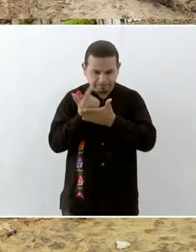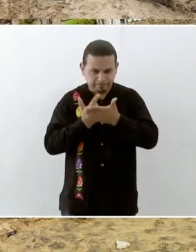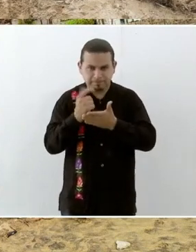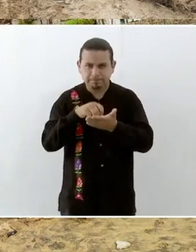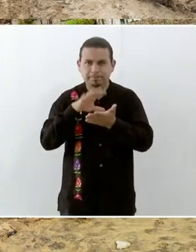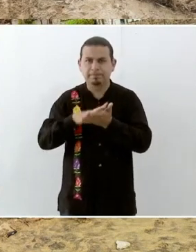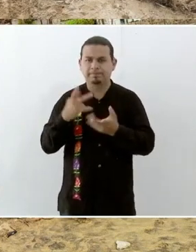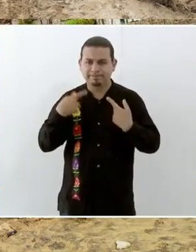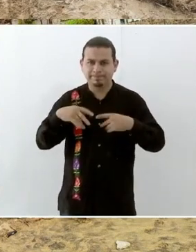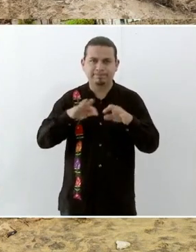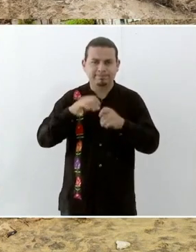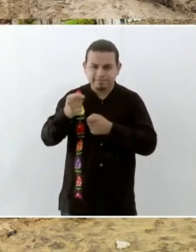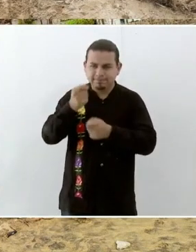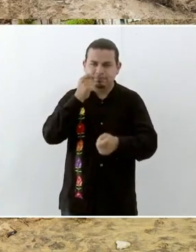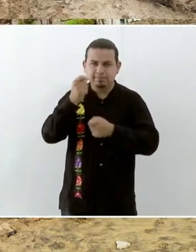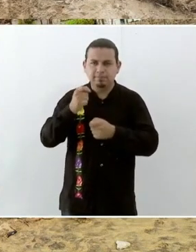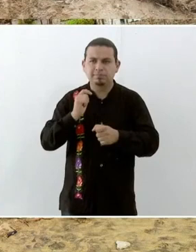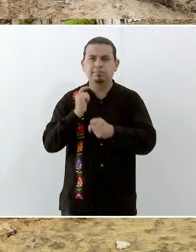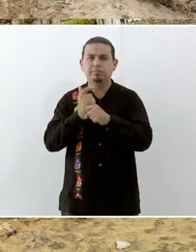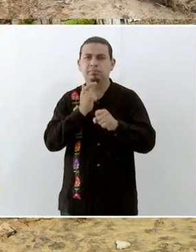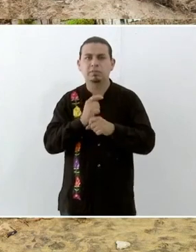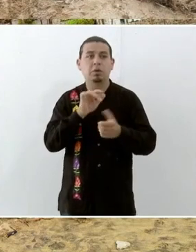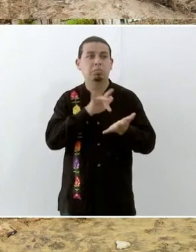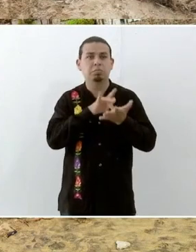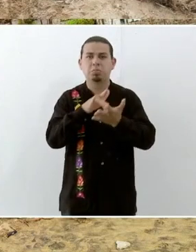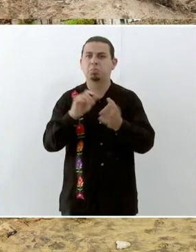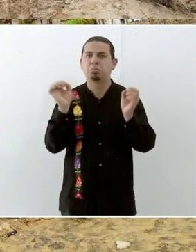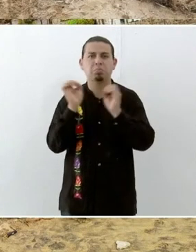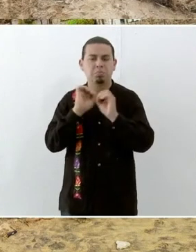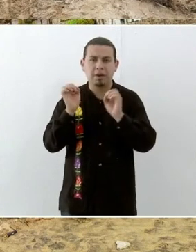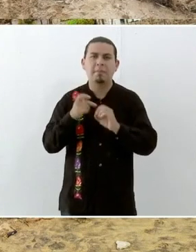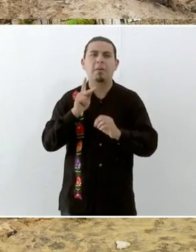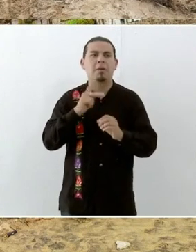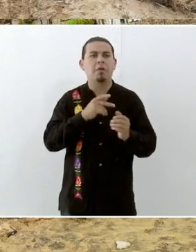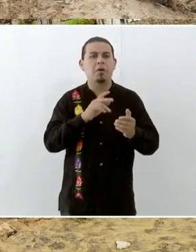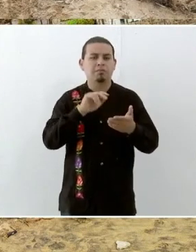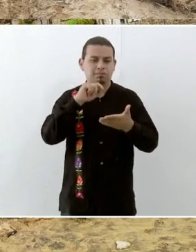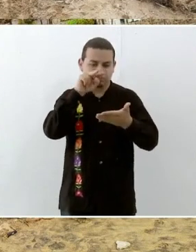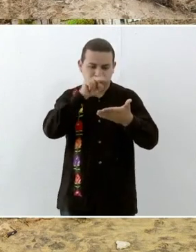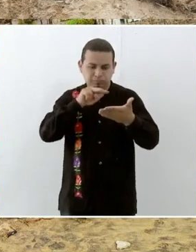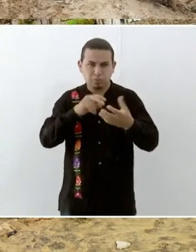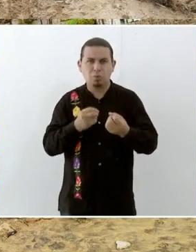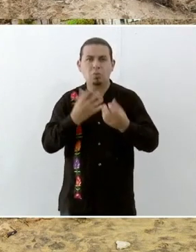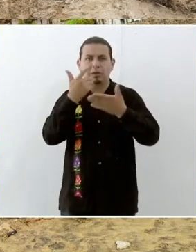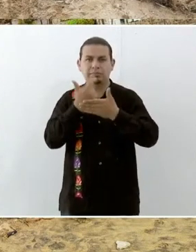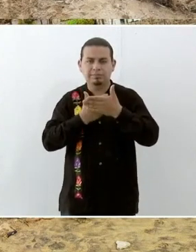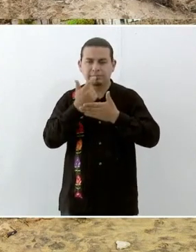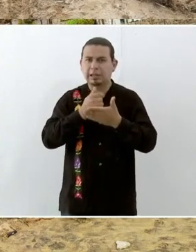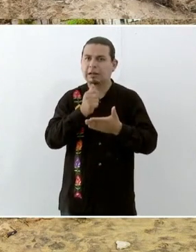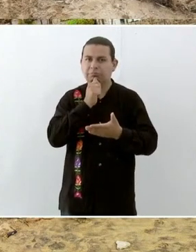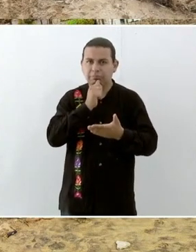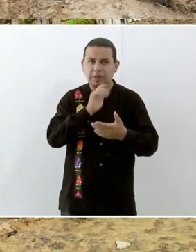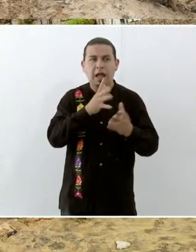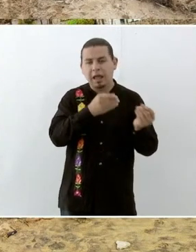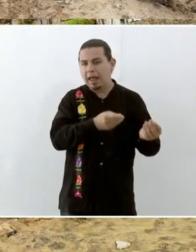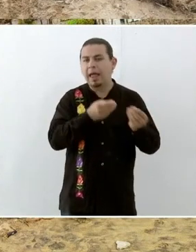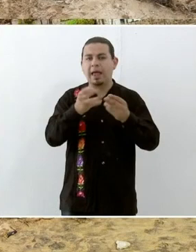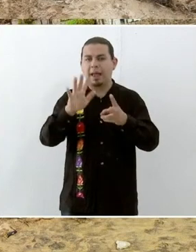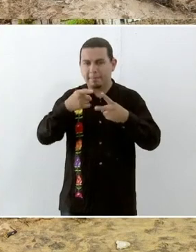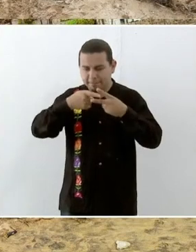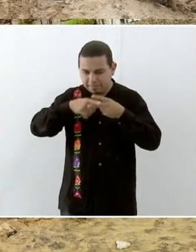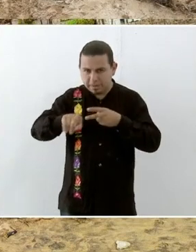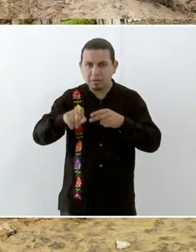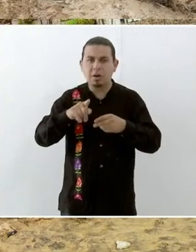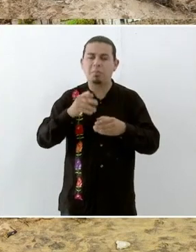registrados en el programa. No se había entregado el programa, no habíamos podido verificar porque teníamos impedimento por la veda